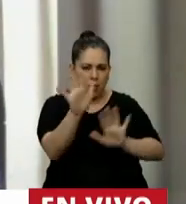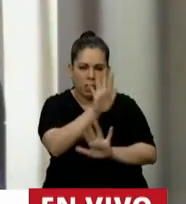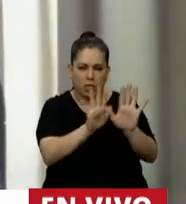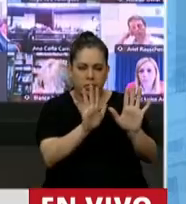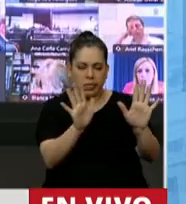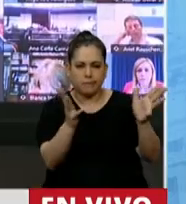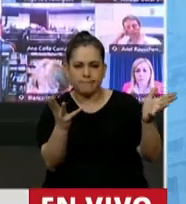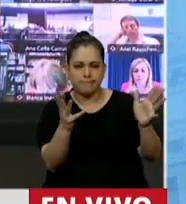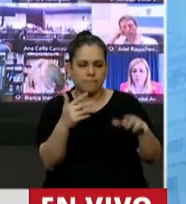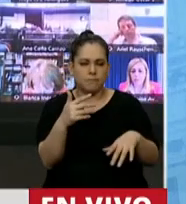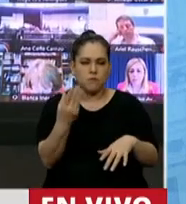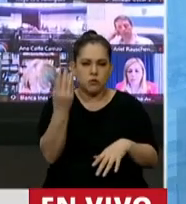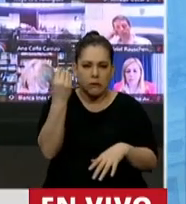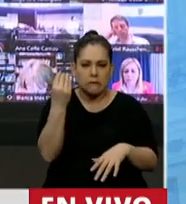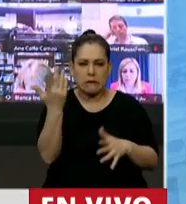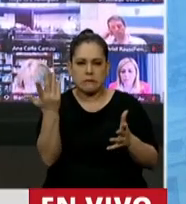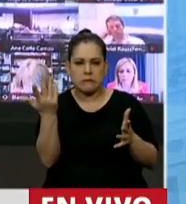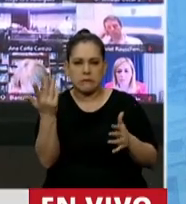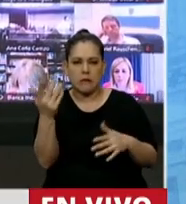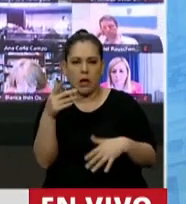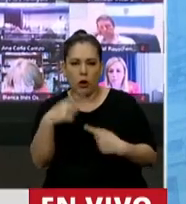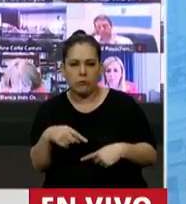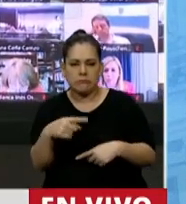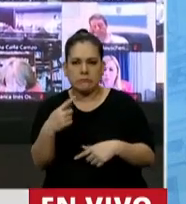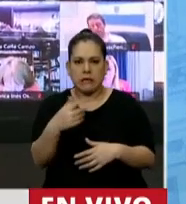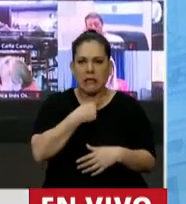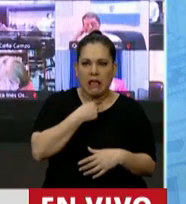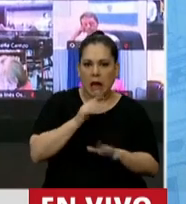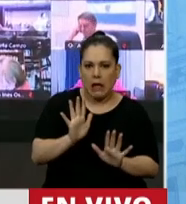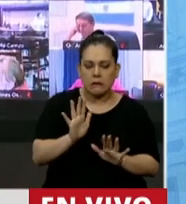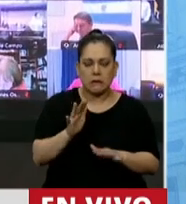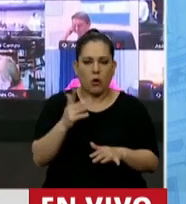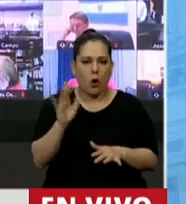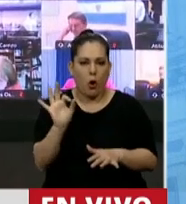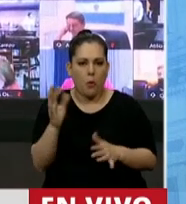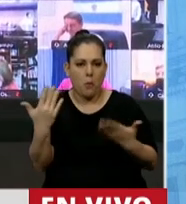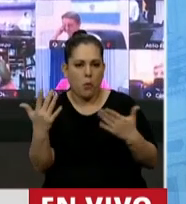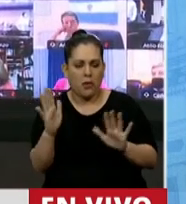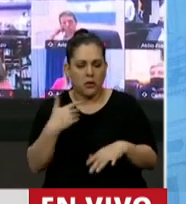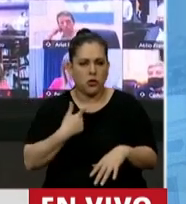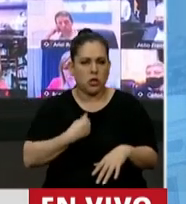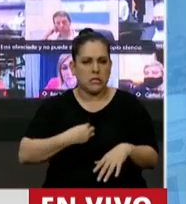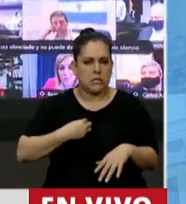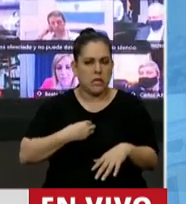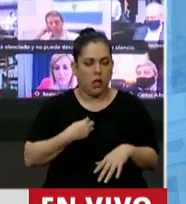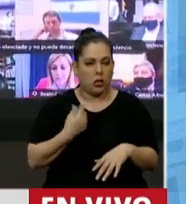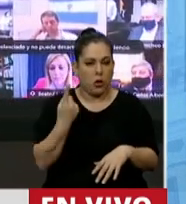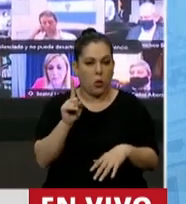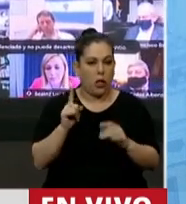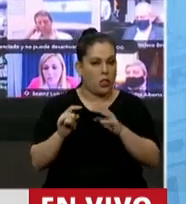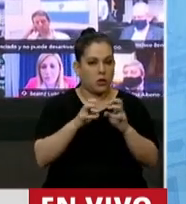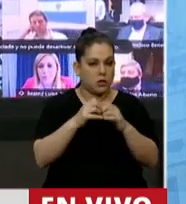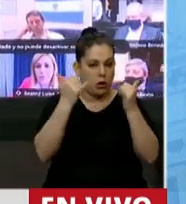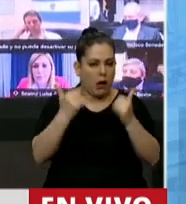parte de lo que uno quiere, sino de lo que uno puede. Me siento cada vez que hay sesión con